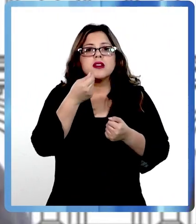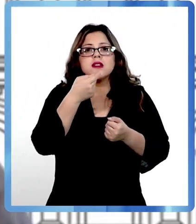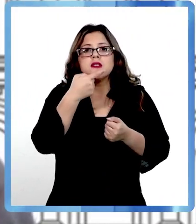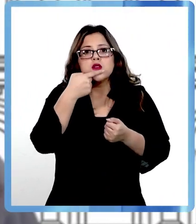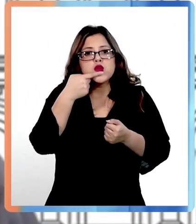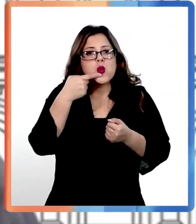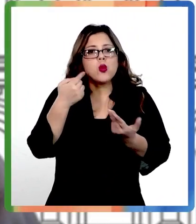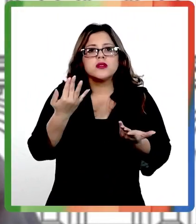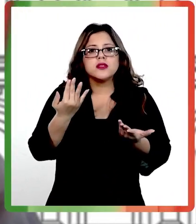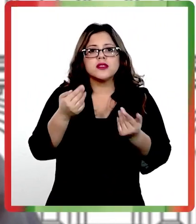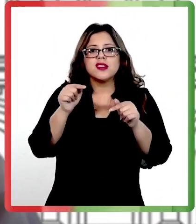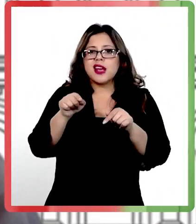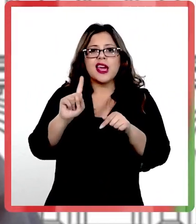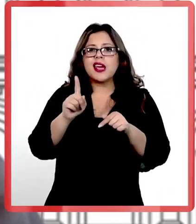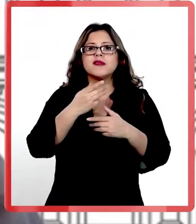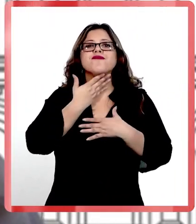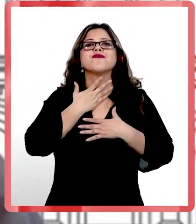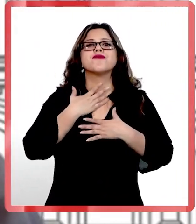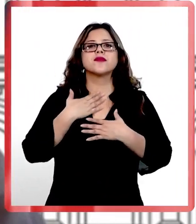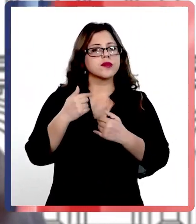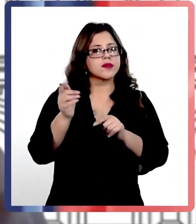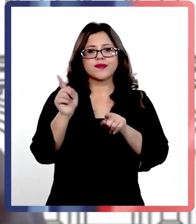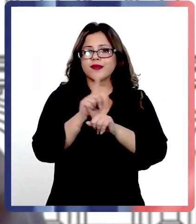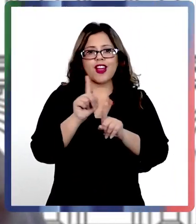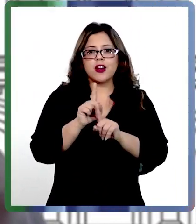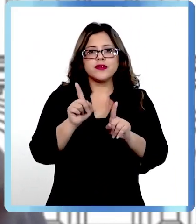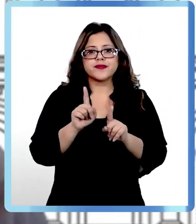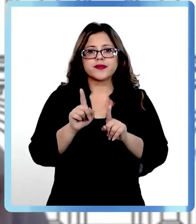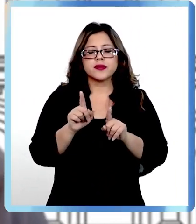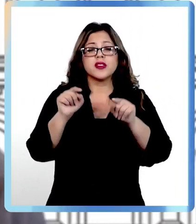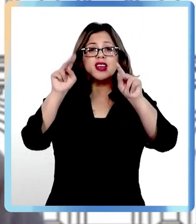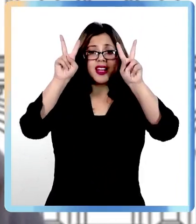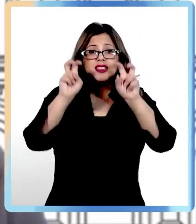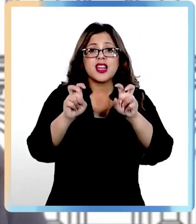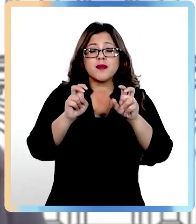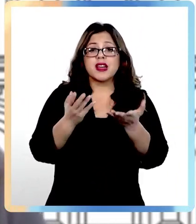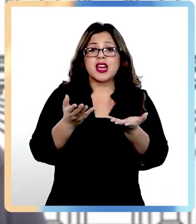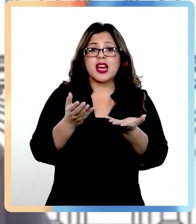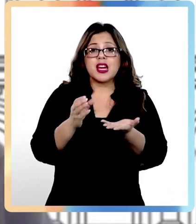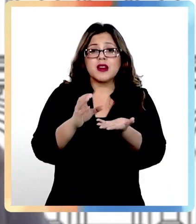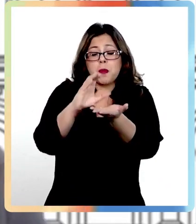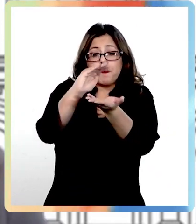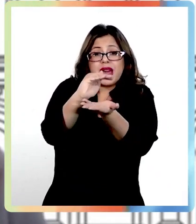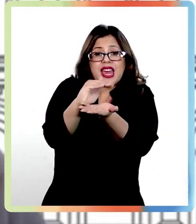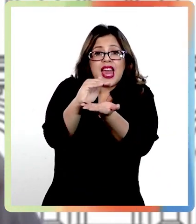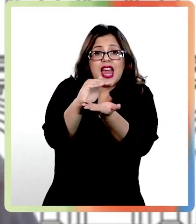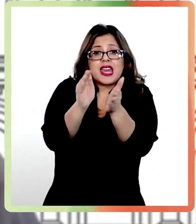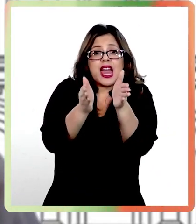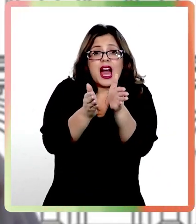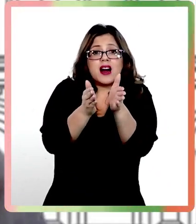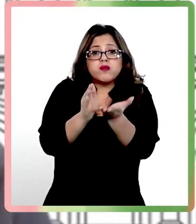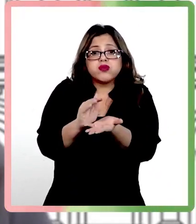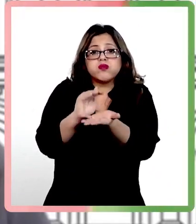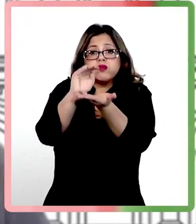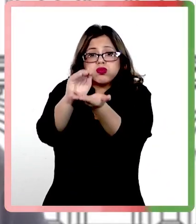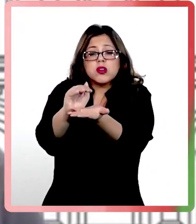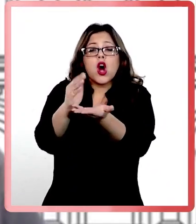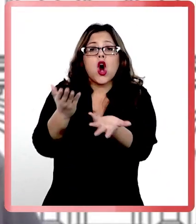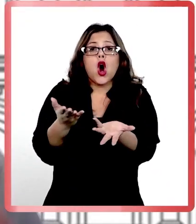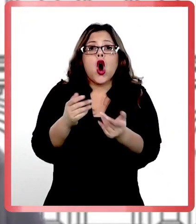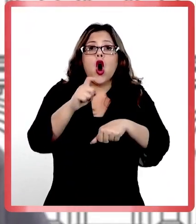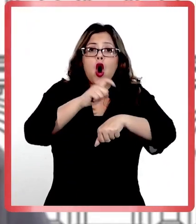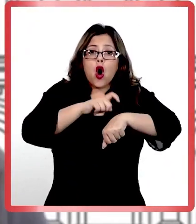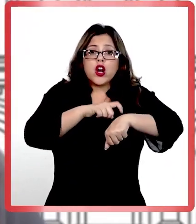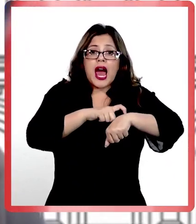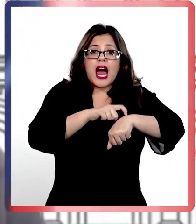quita la sed. Entonces, yo creo que eso es importante. En porciones adecuadas, pequeñas, en sus horarios,